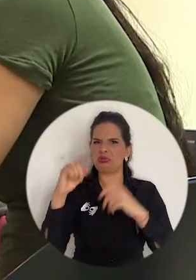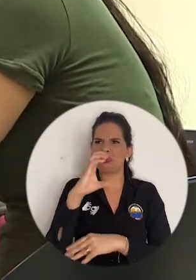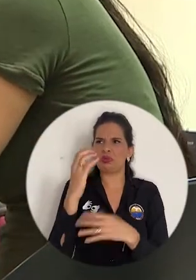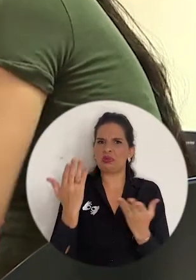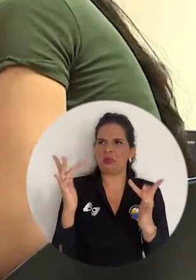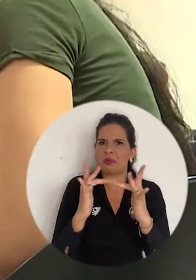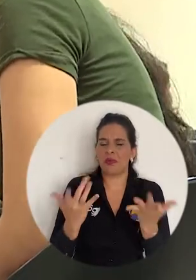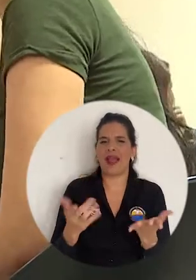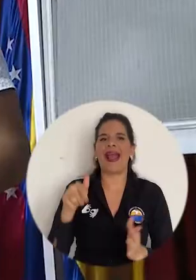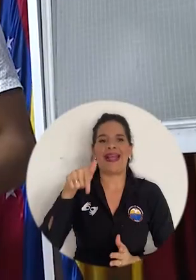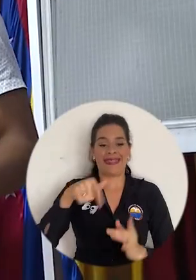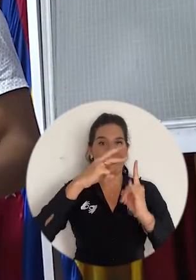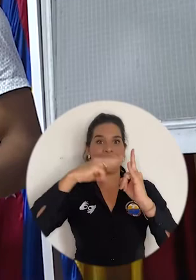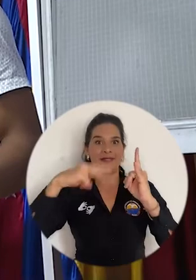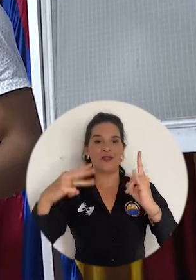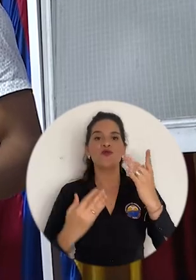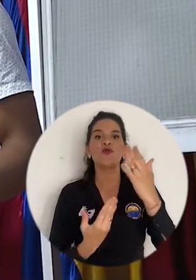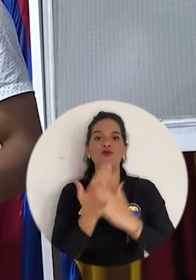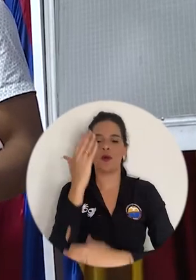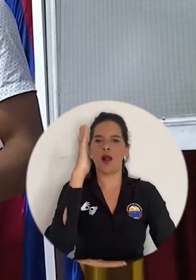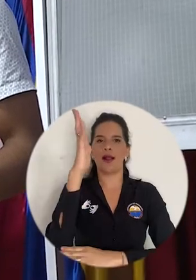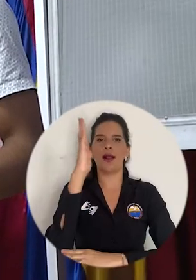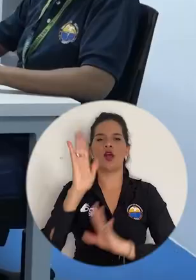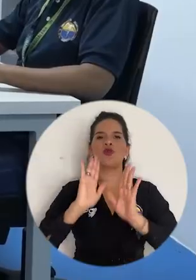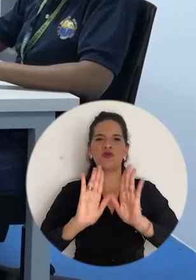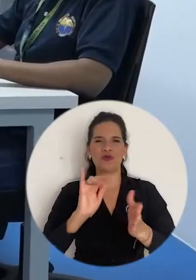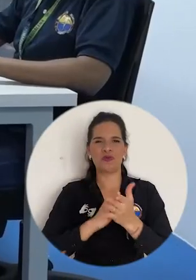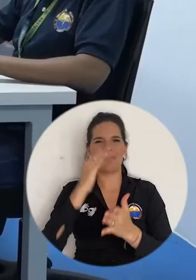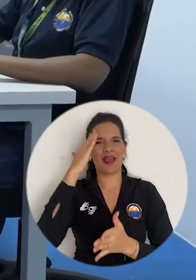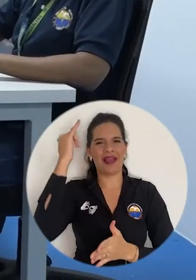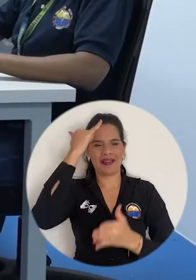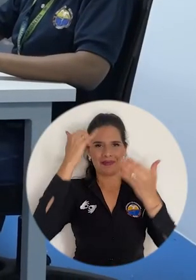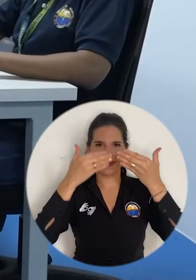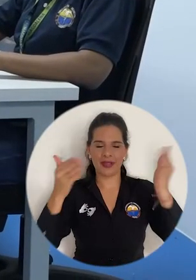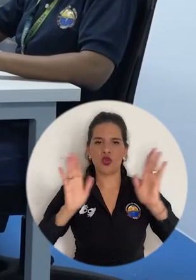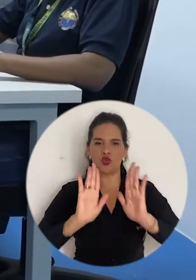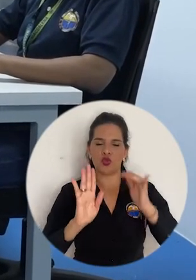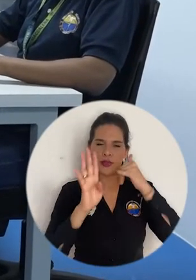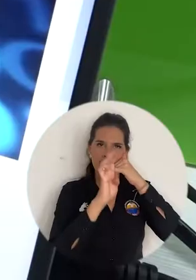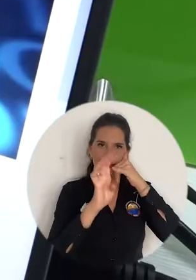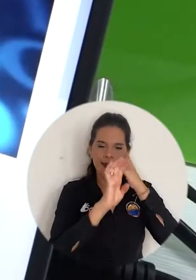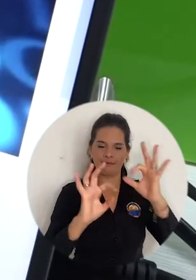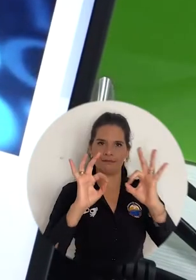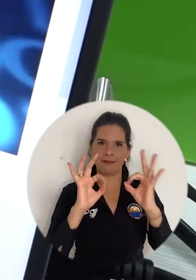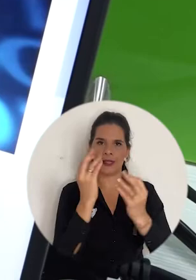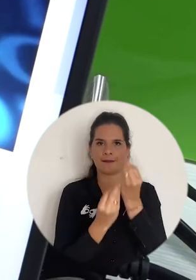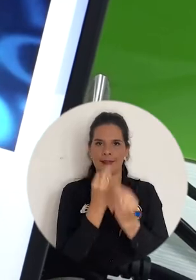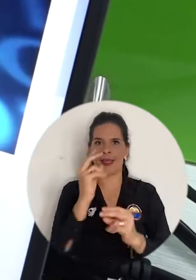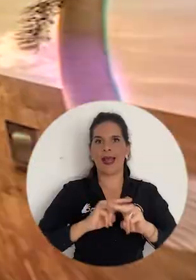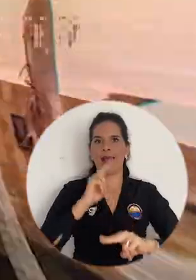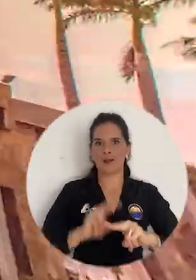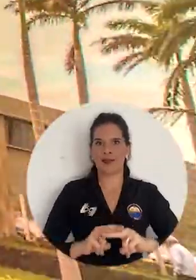interrogante, la Universidad del Magdalena desarrolló una nueva sesión de la Cátedra de la Academia Colombiana de Ciencias Exactas, Físicas y